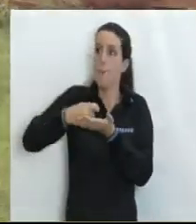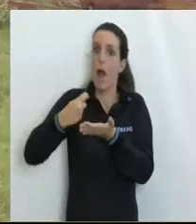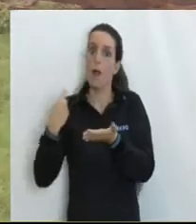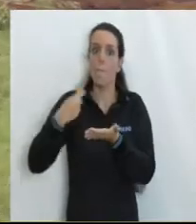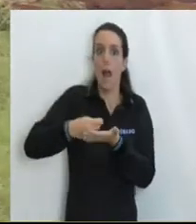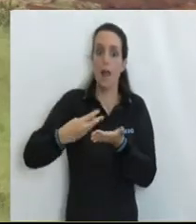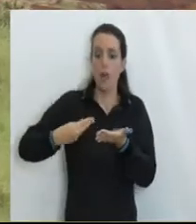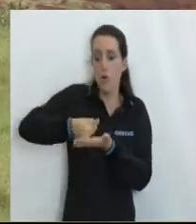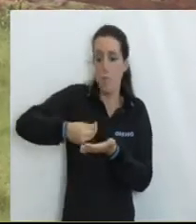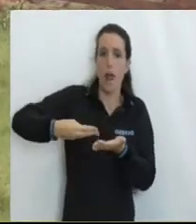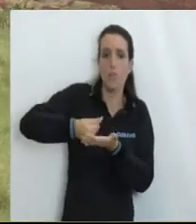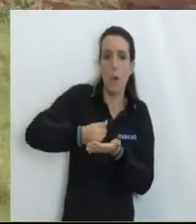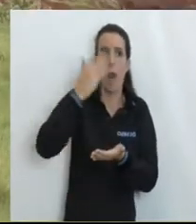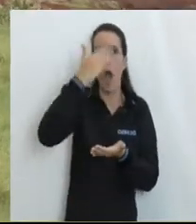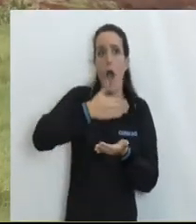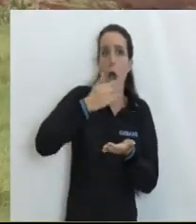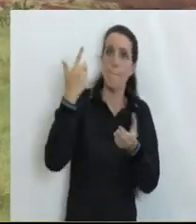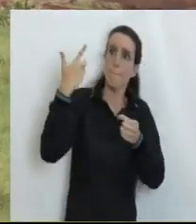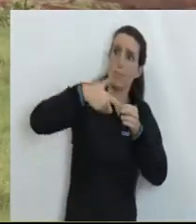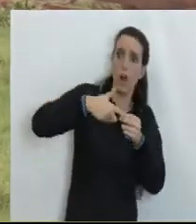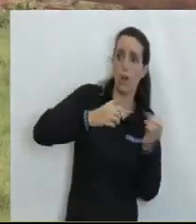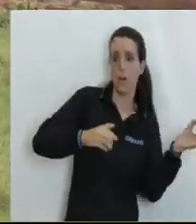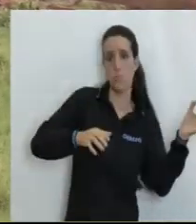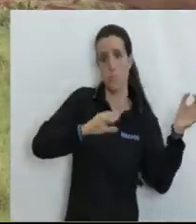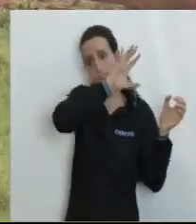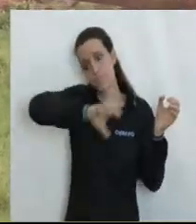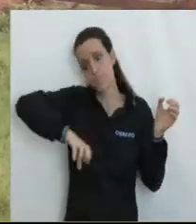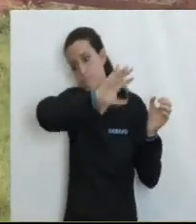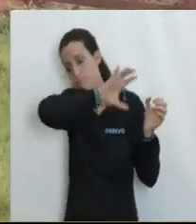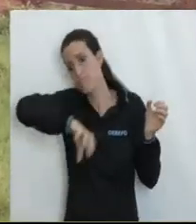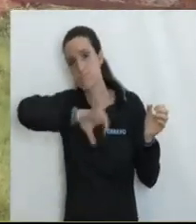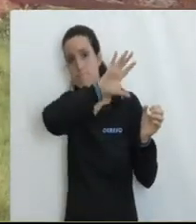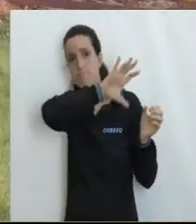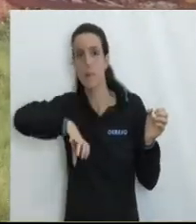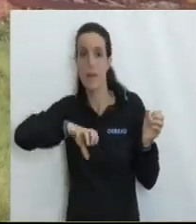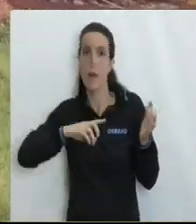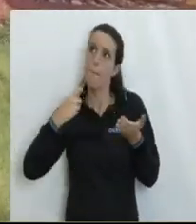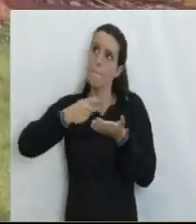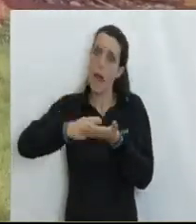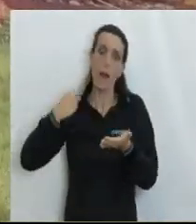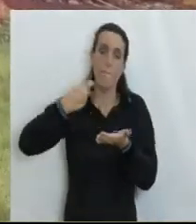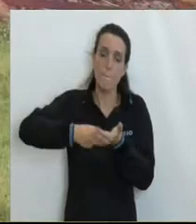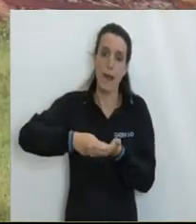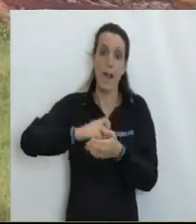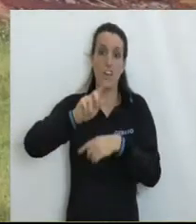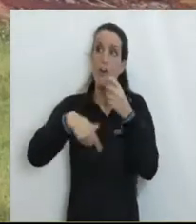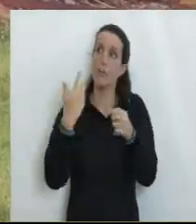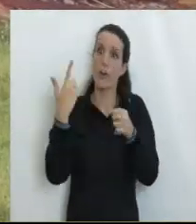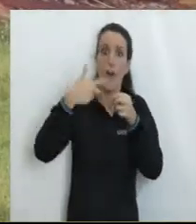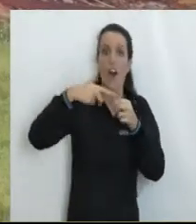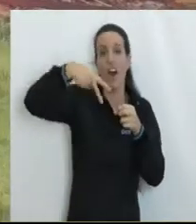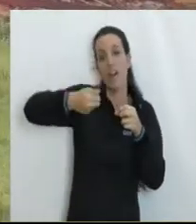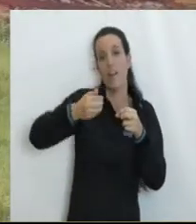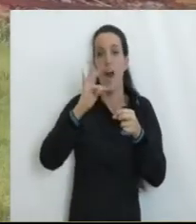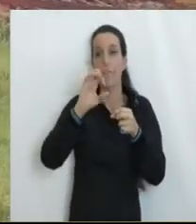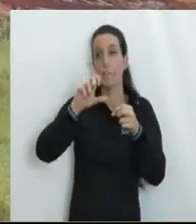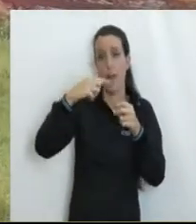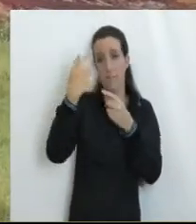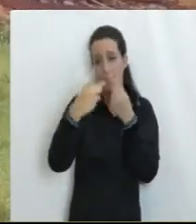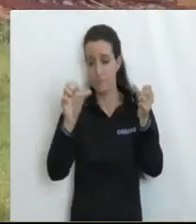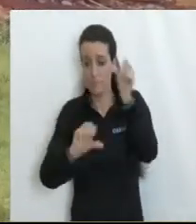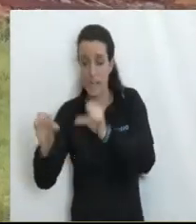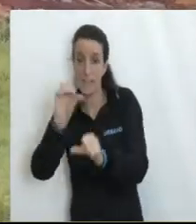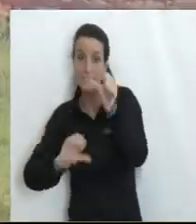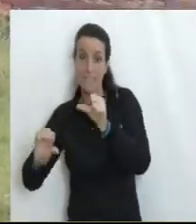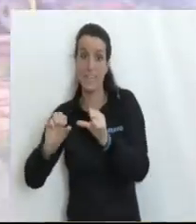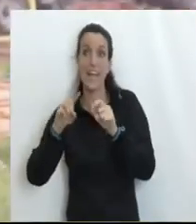de millones de dólares Por concepto de importación de petróleo y derivados Prácticamente es la